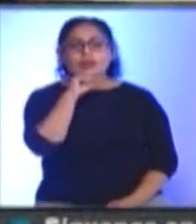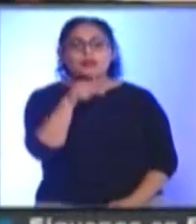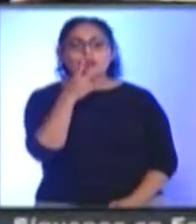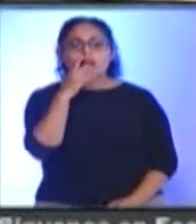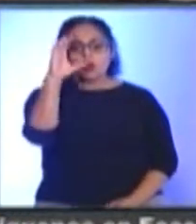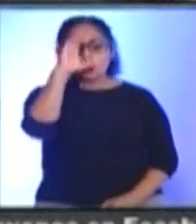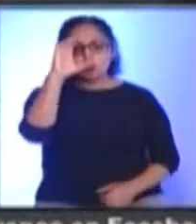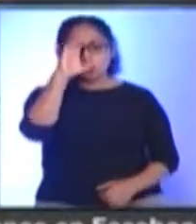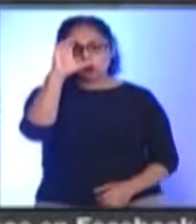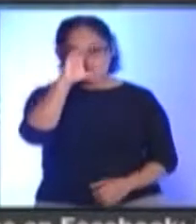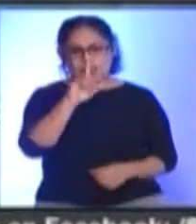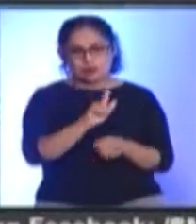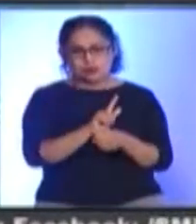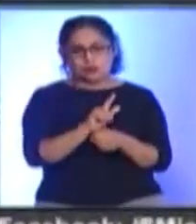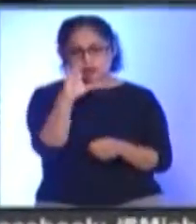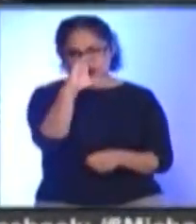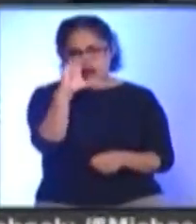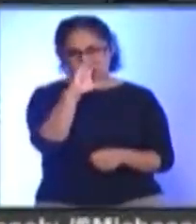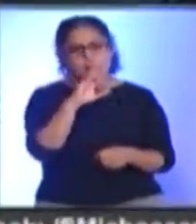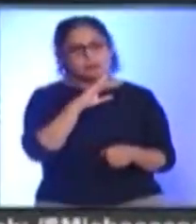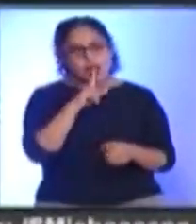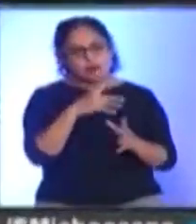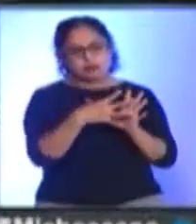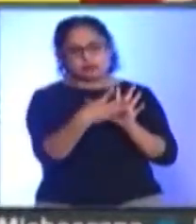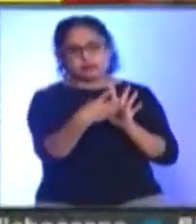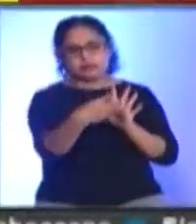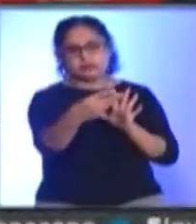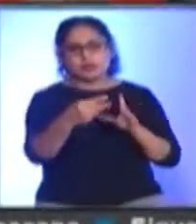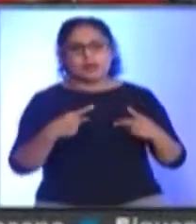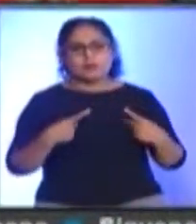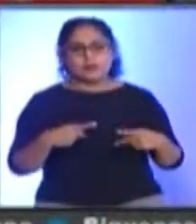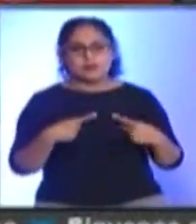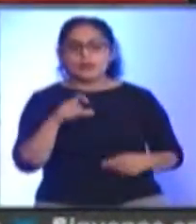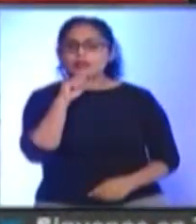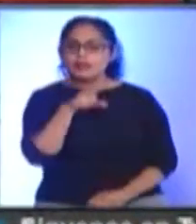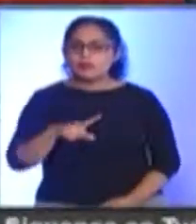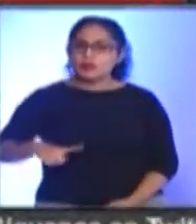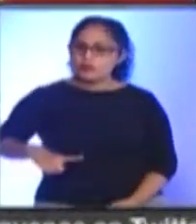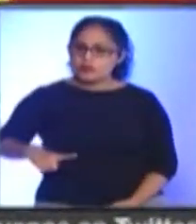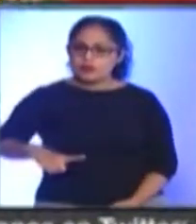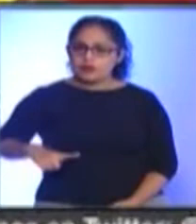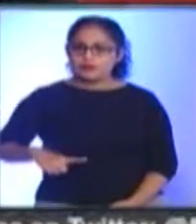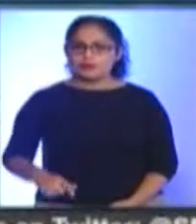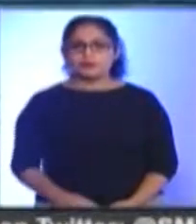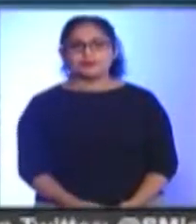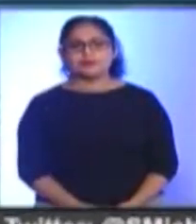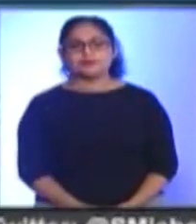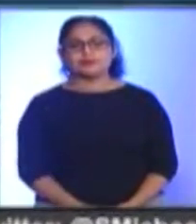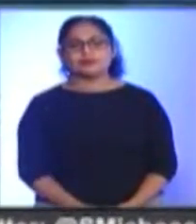cultura Científica Debería tener Un mayor eco En la sociedad Y especialmente En los gobiernos Guadrupe Becerril SM Noticias